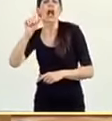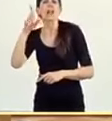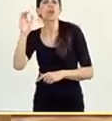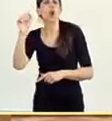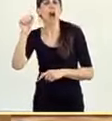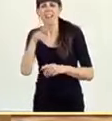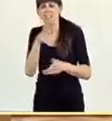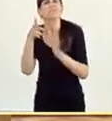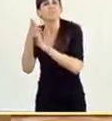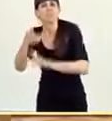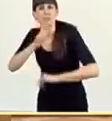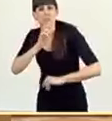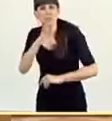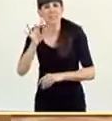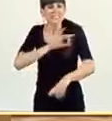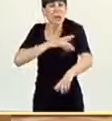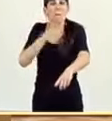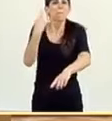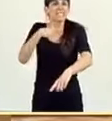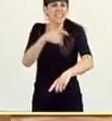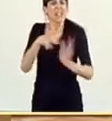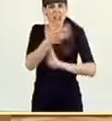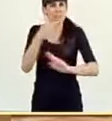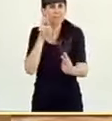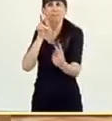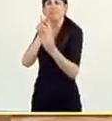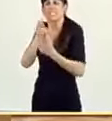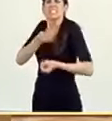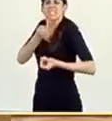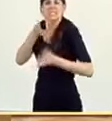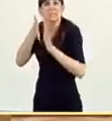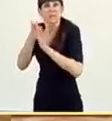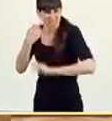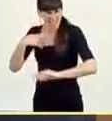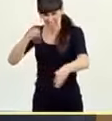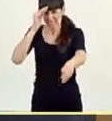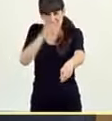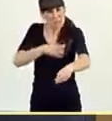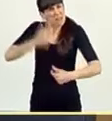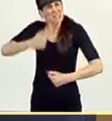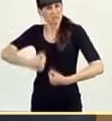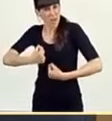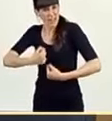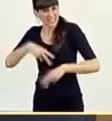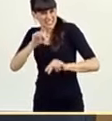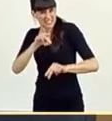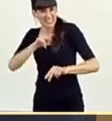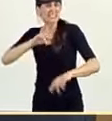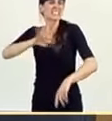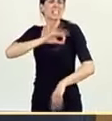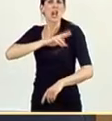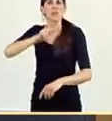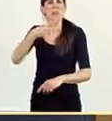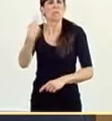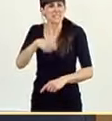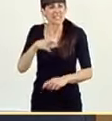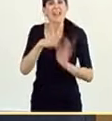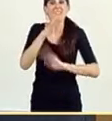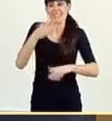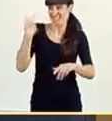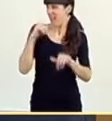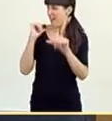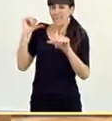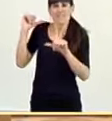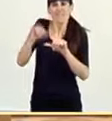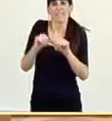explicaría, señora Vicepresidenta, esta campaña, mirándole a los ojos? ¿Usted cree que salimos más fuerte, señora Vicepresidenta, cuando ha habido